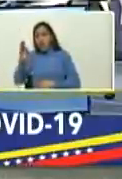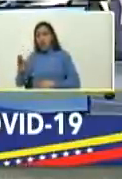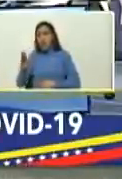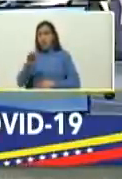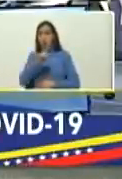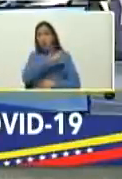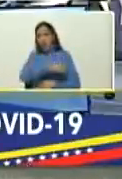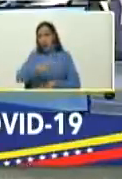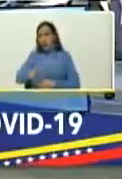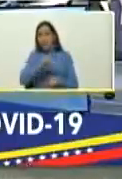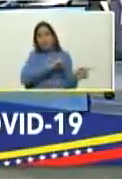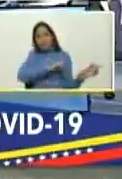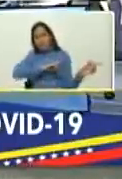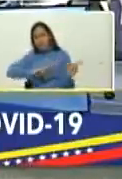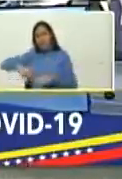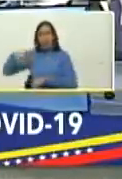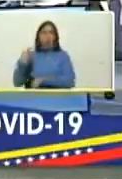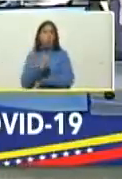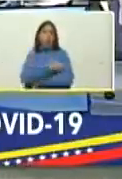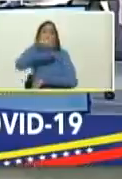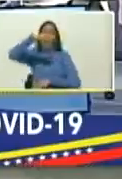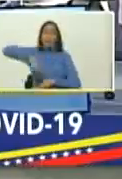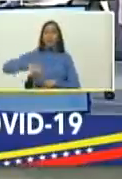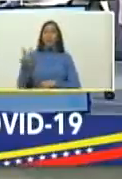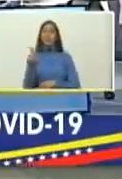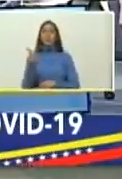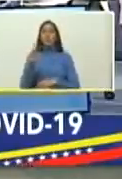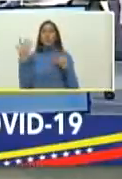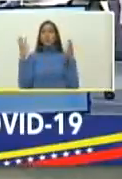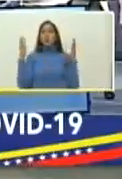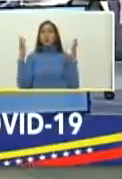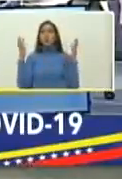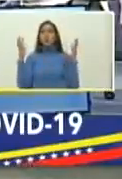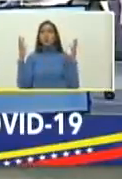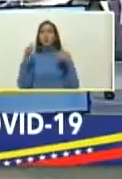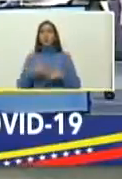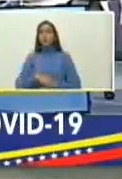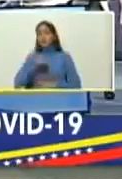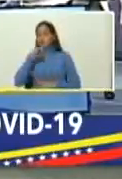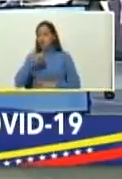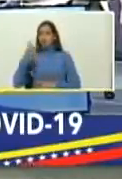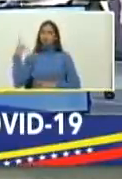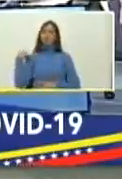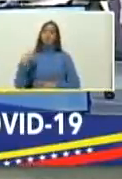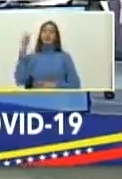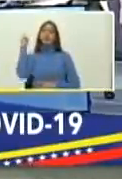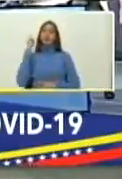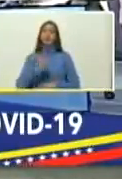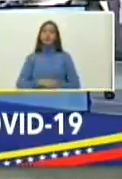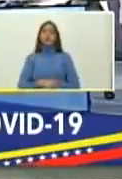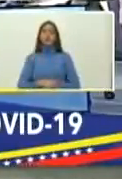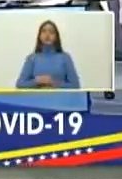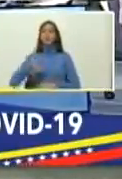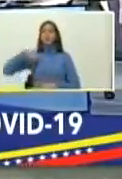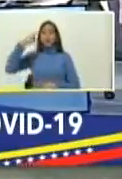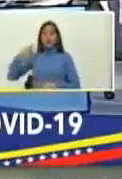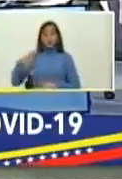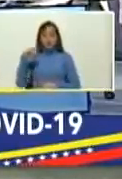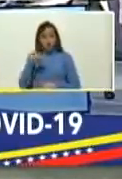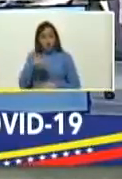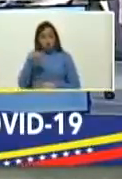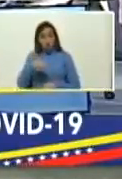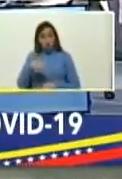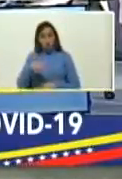la población vacunada en Venezuela tengo que anunciar que mañana lunes